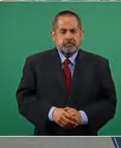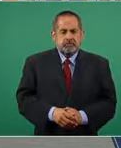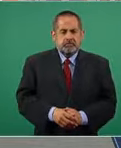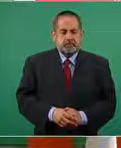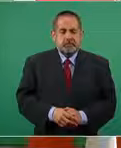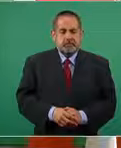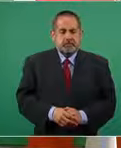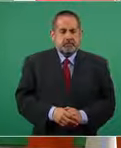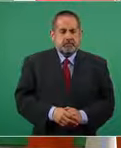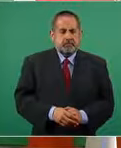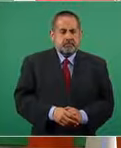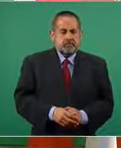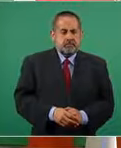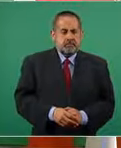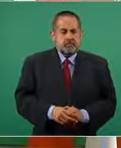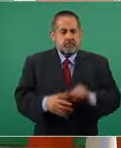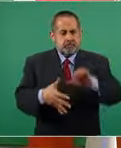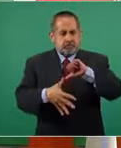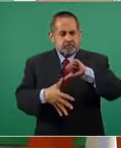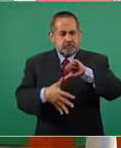América Latina